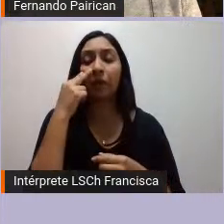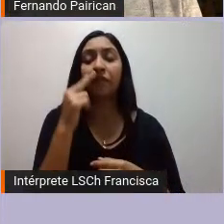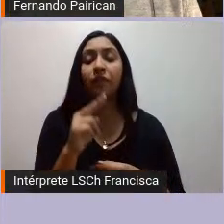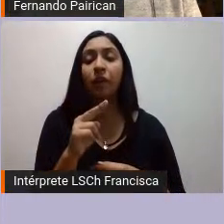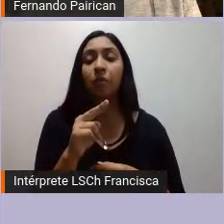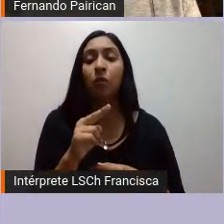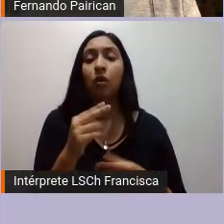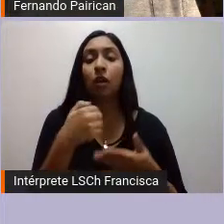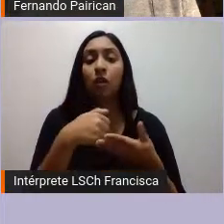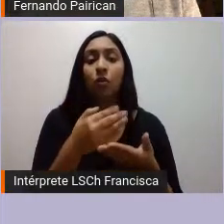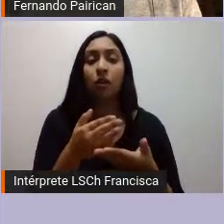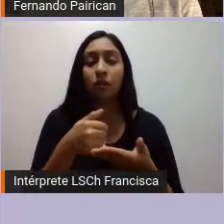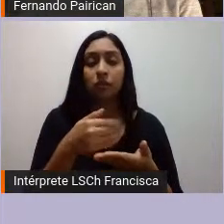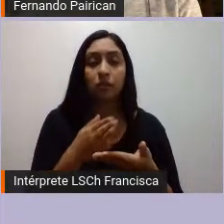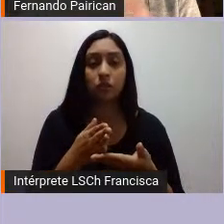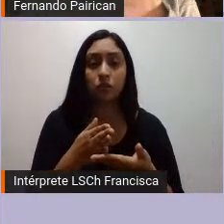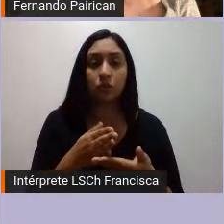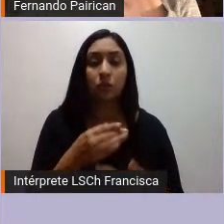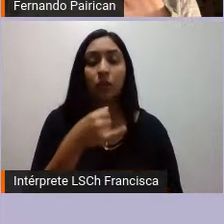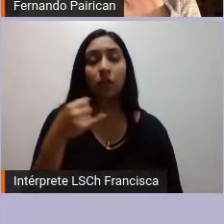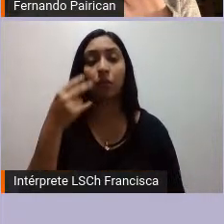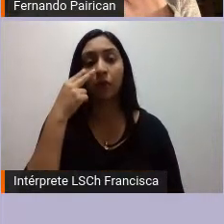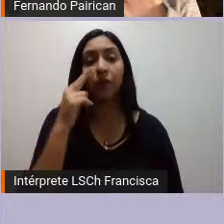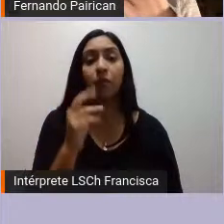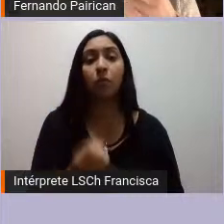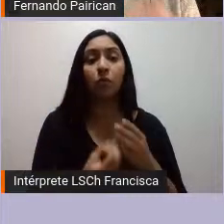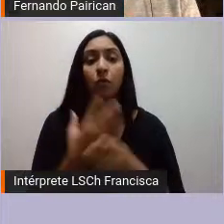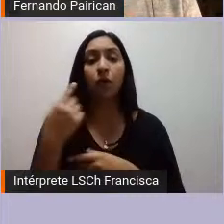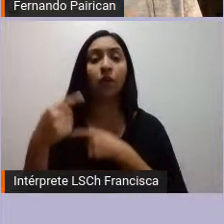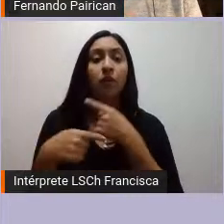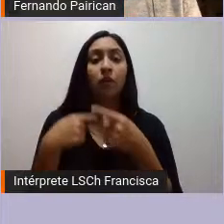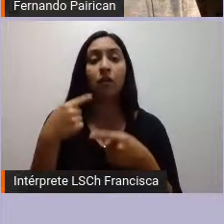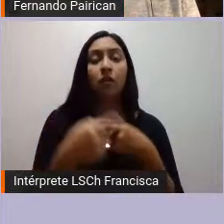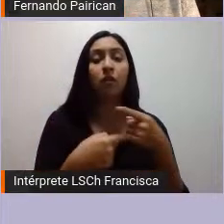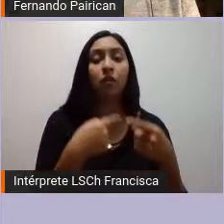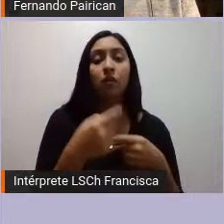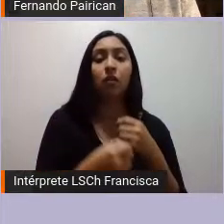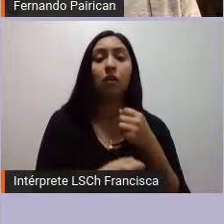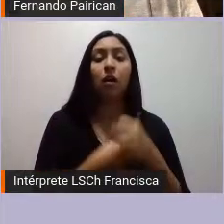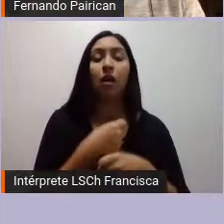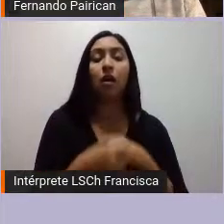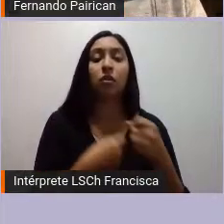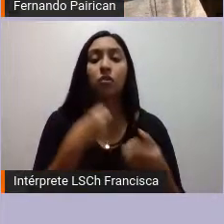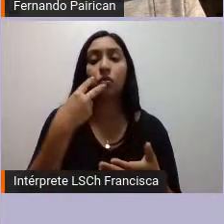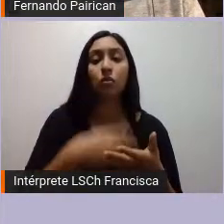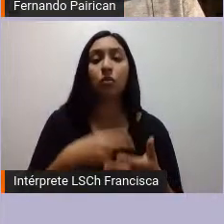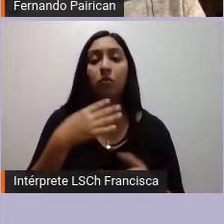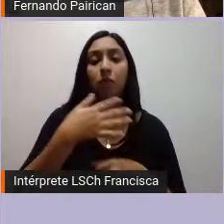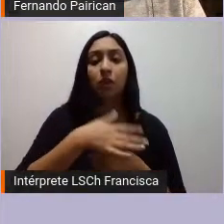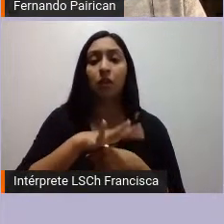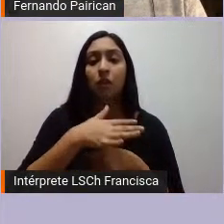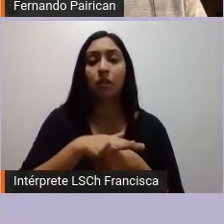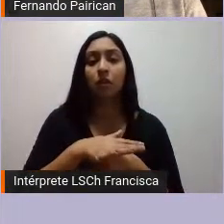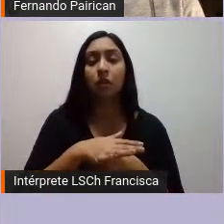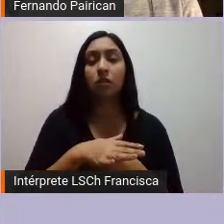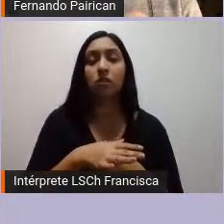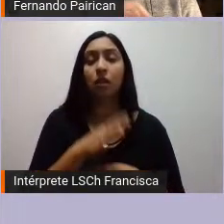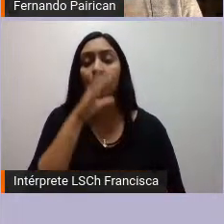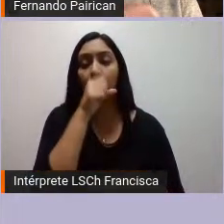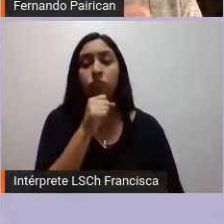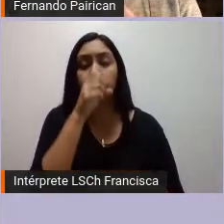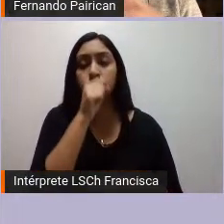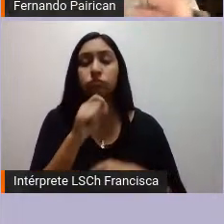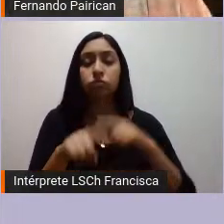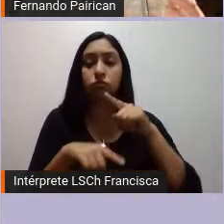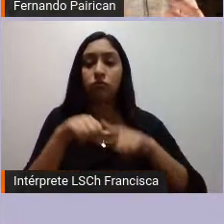vemos una nueva evolución a partir del año 2015 que son los los órganos de resistencia territorial que comienzan